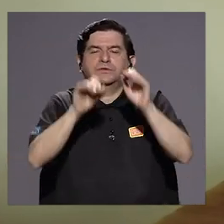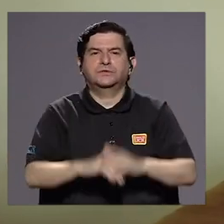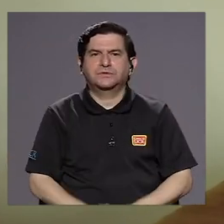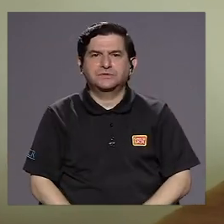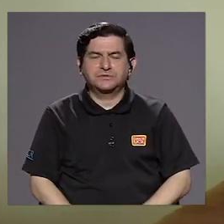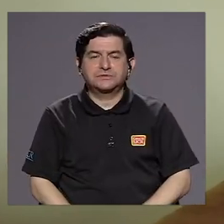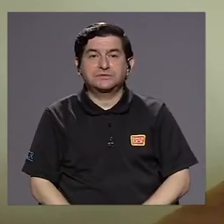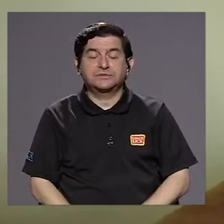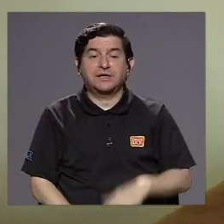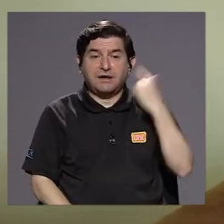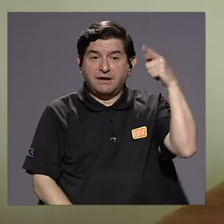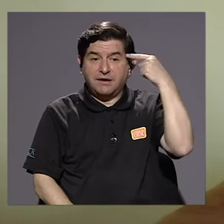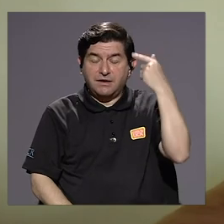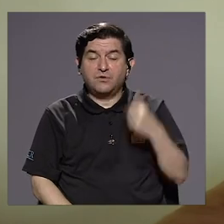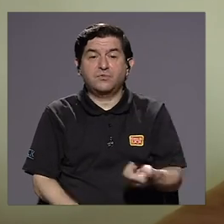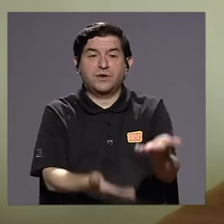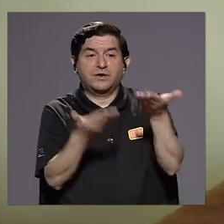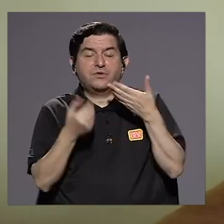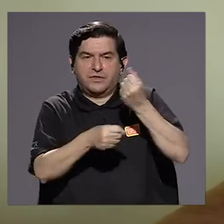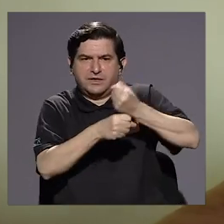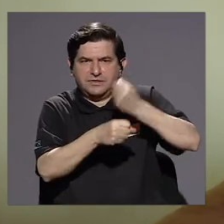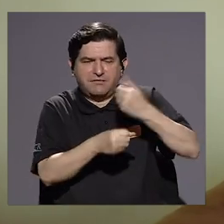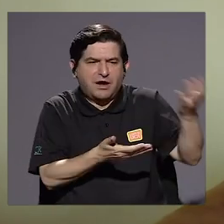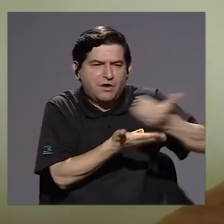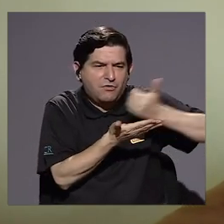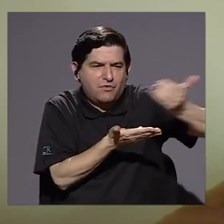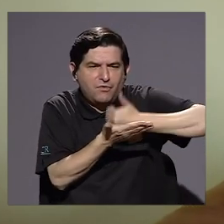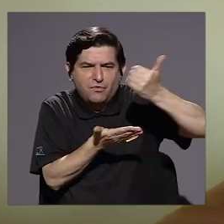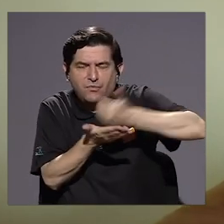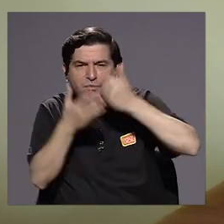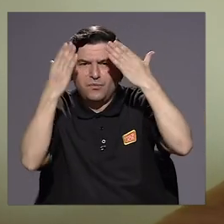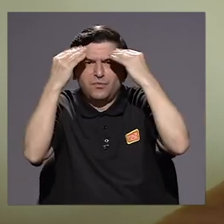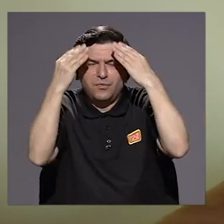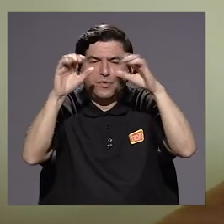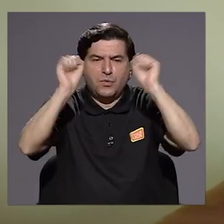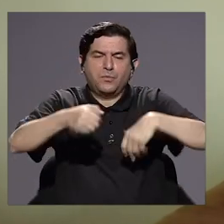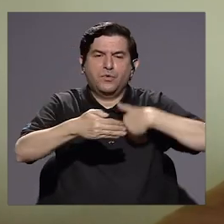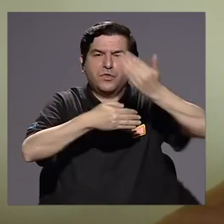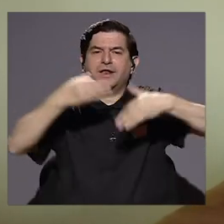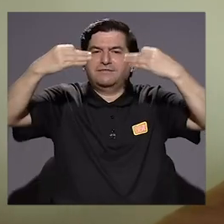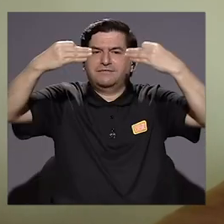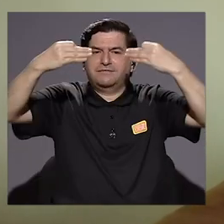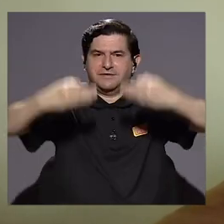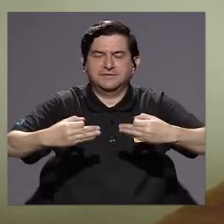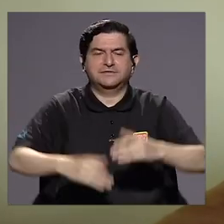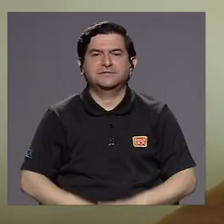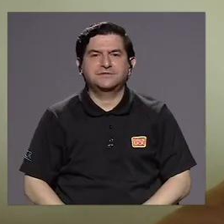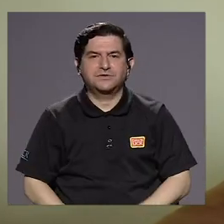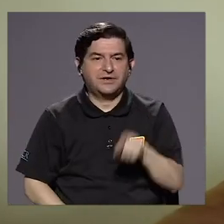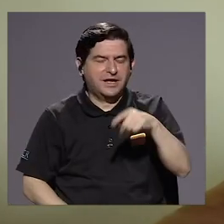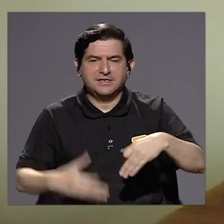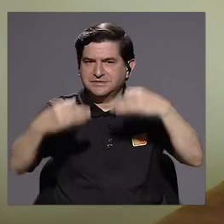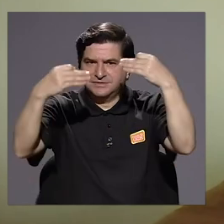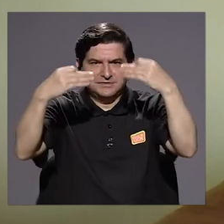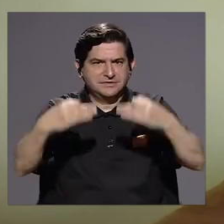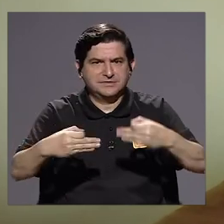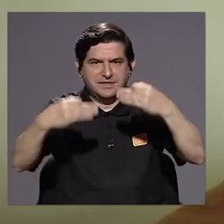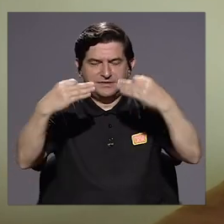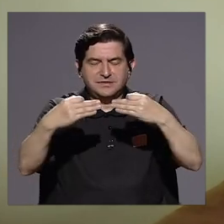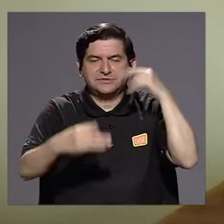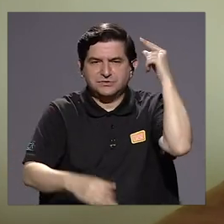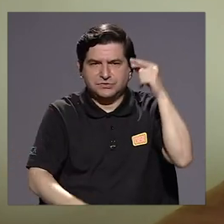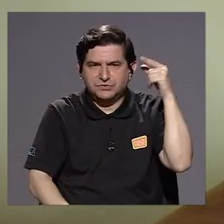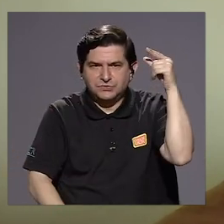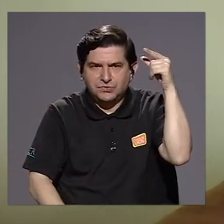Esta meditación nos hemos dado la tarea de ir recogiendo datos para poder tomar decisiones. No son tomas de decisiones por